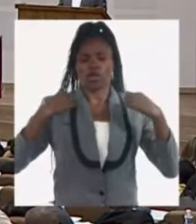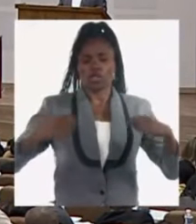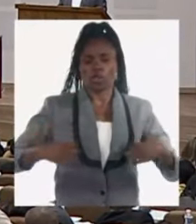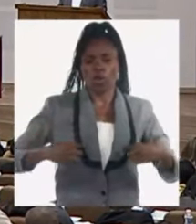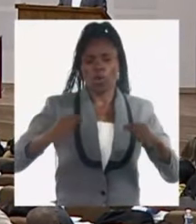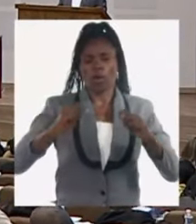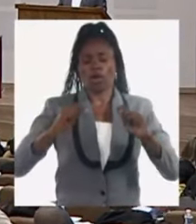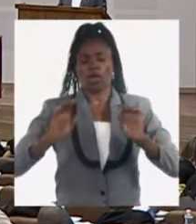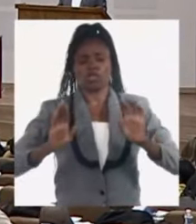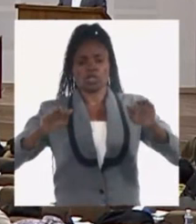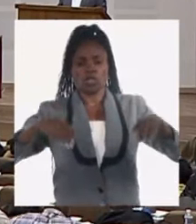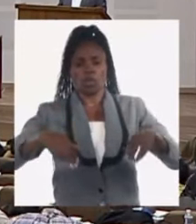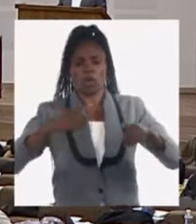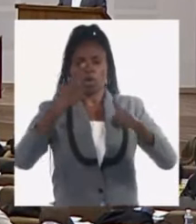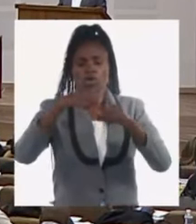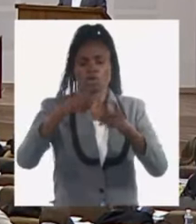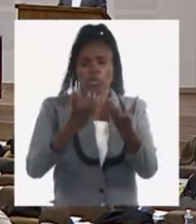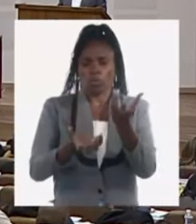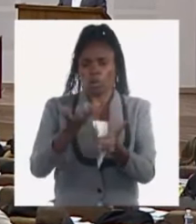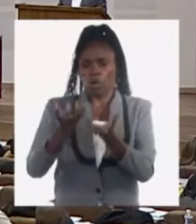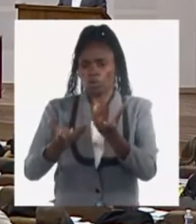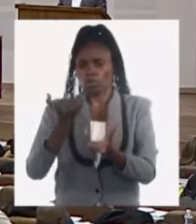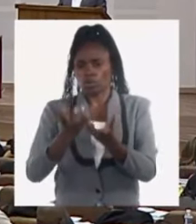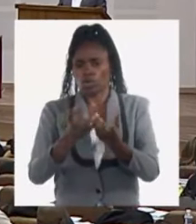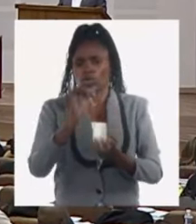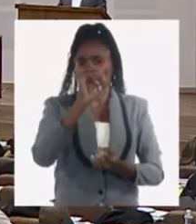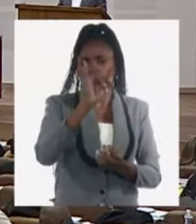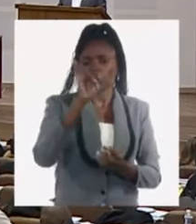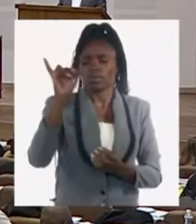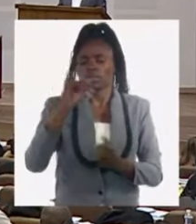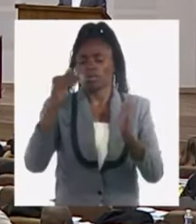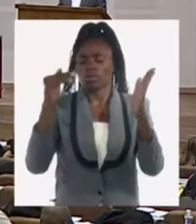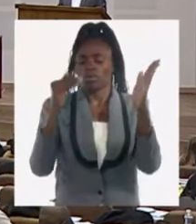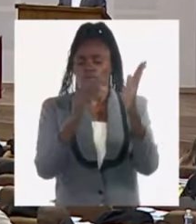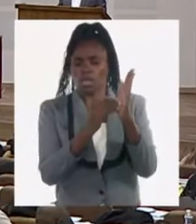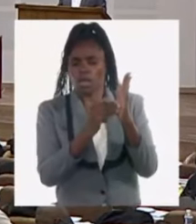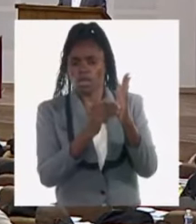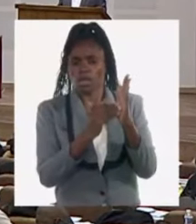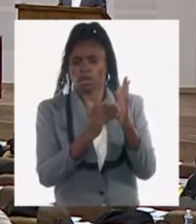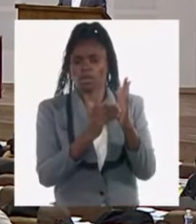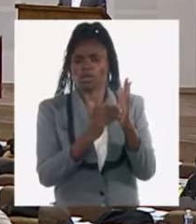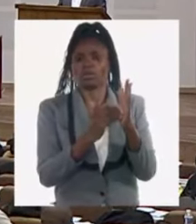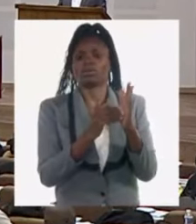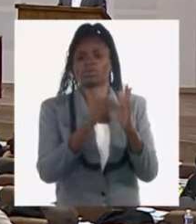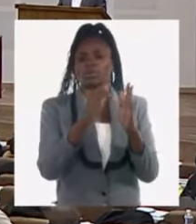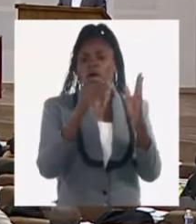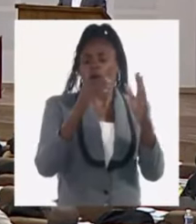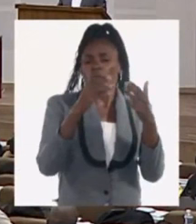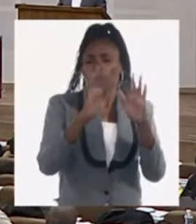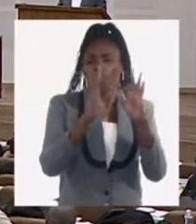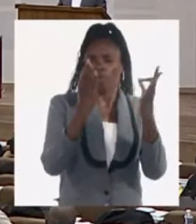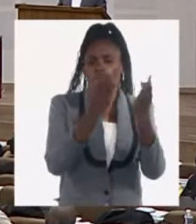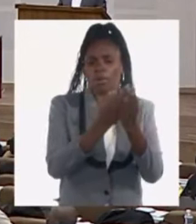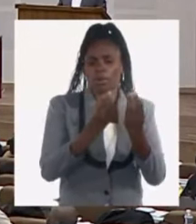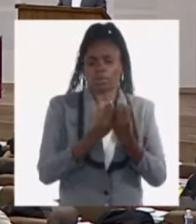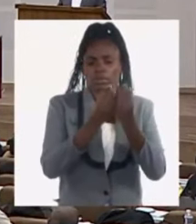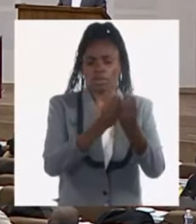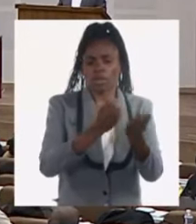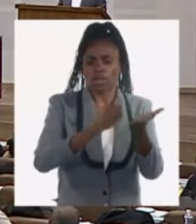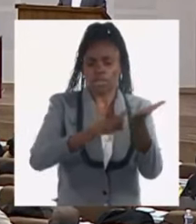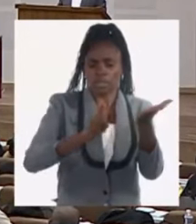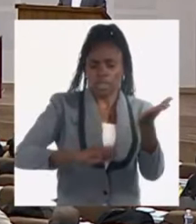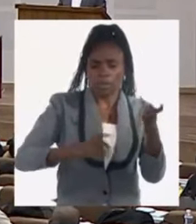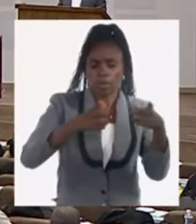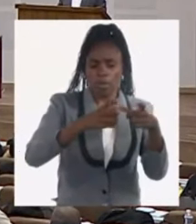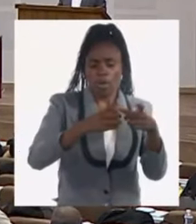de cocina que ha beneficiado a unas 66.626 familias la entrega de equipos electrodomésticos a personas